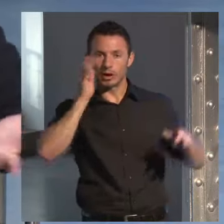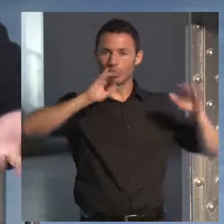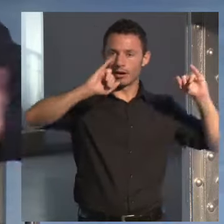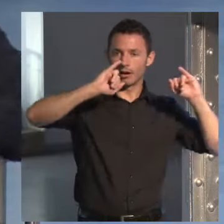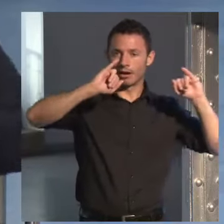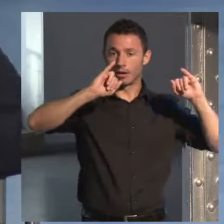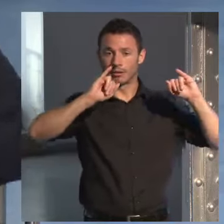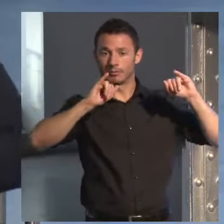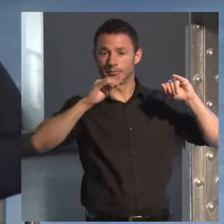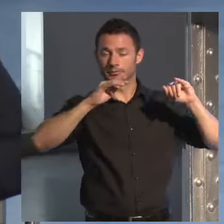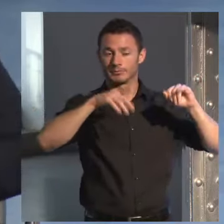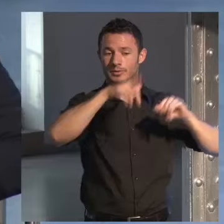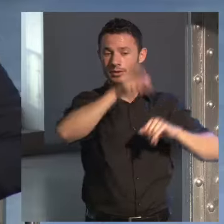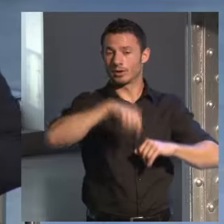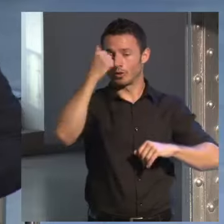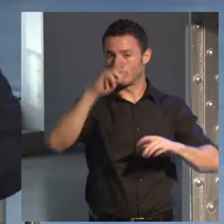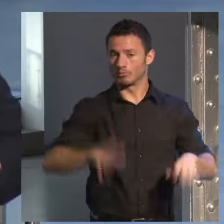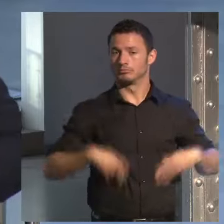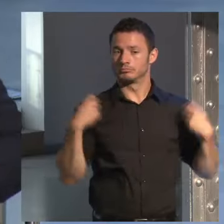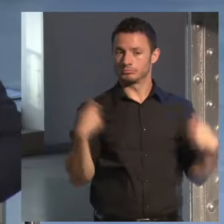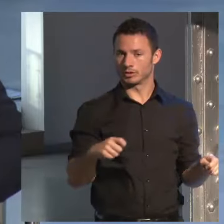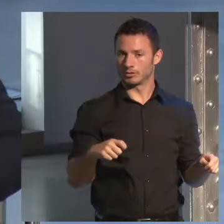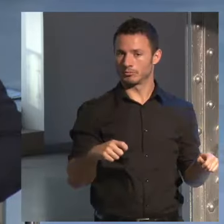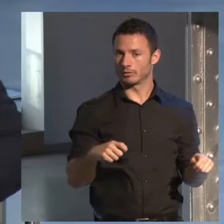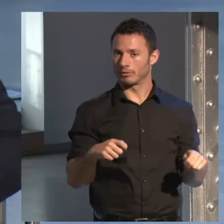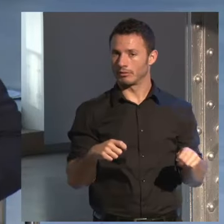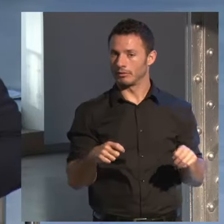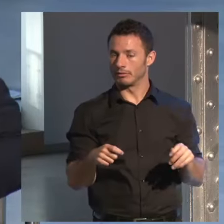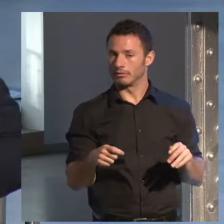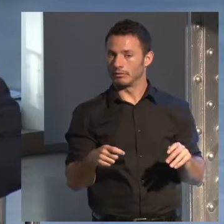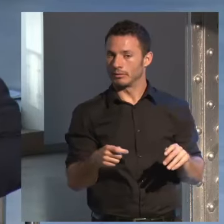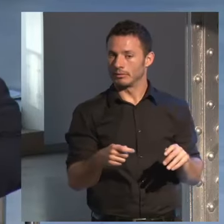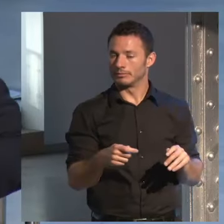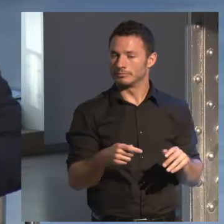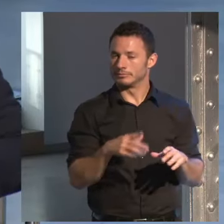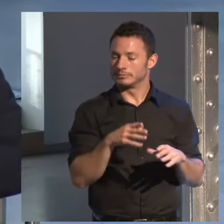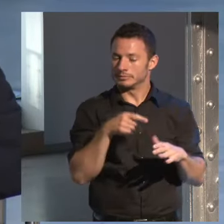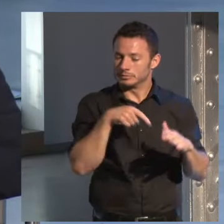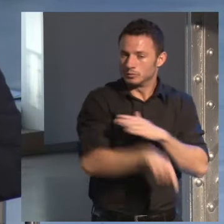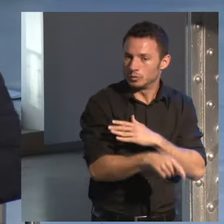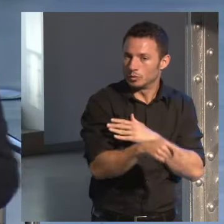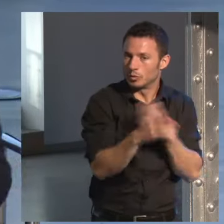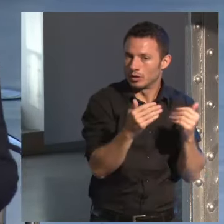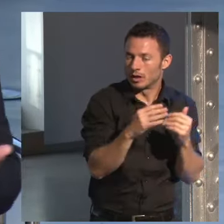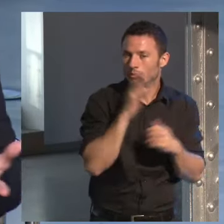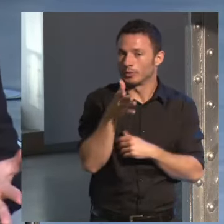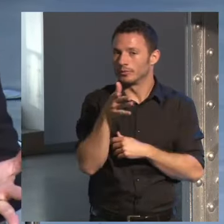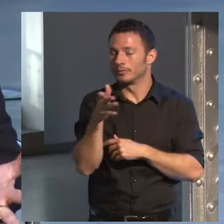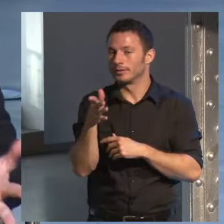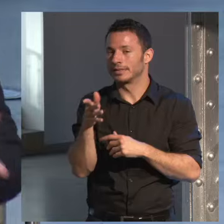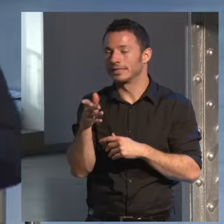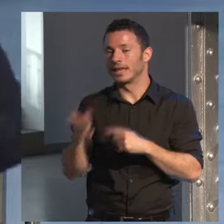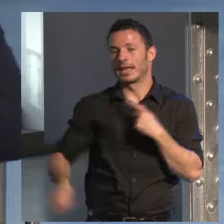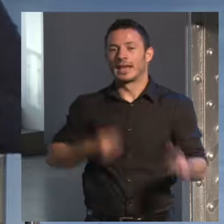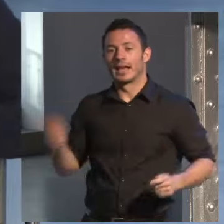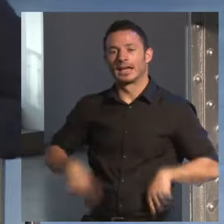pero que no había nada detrás y me chocó porque en el mundo del estrictis femenino muchas veces es una puerta o una